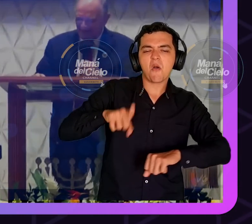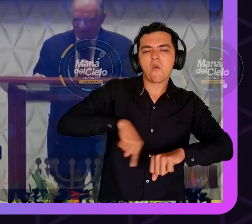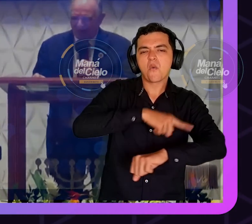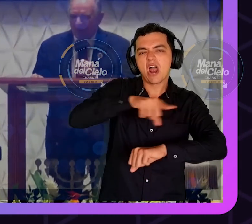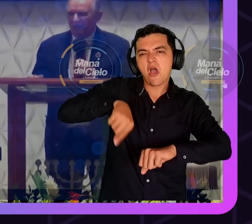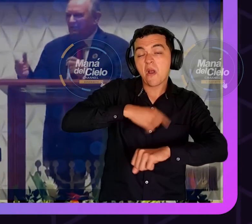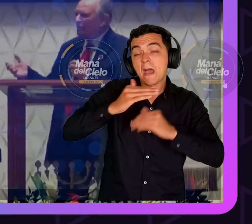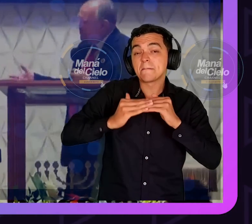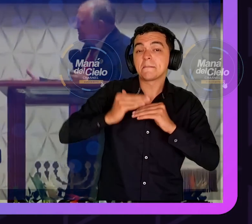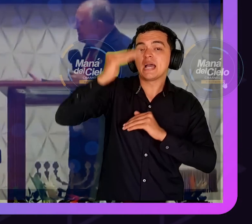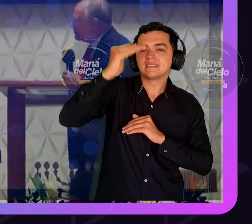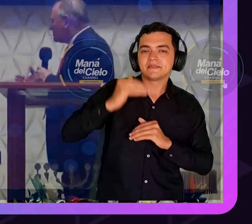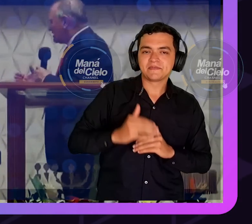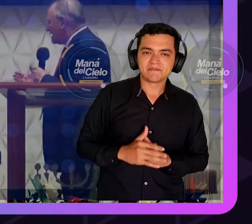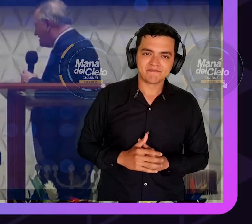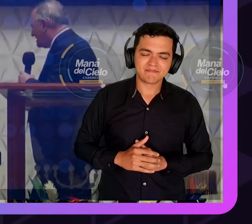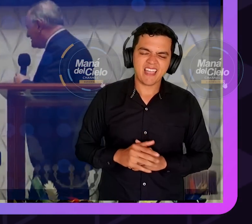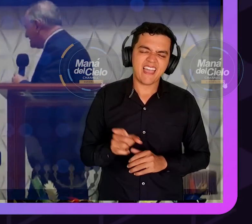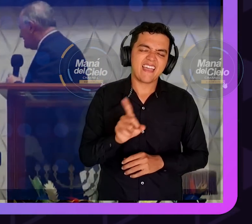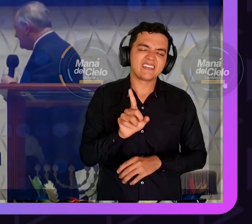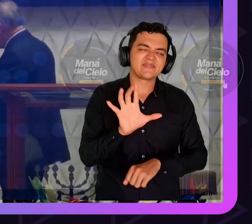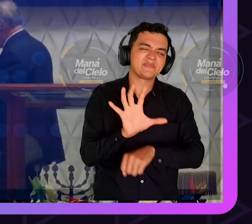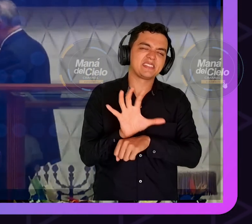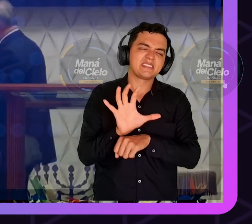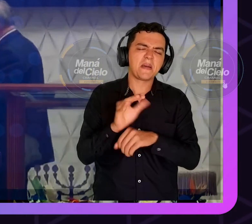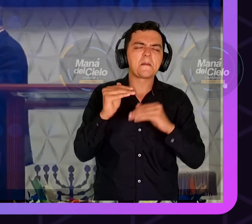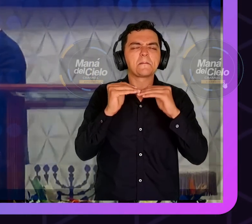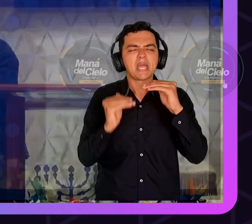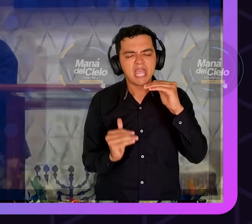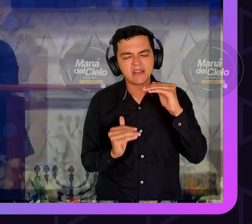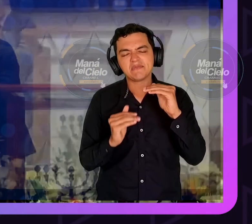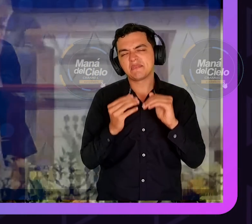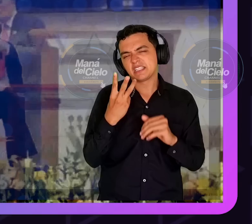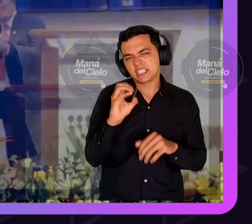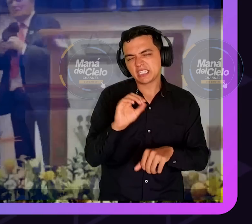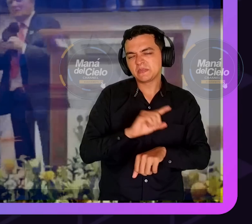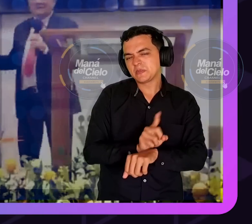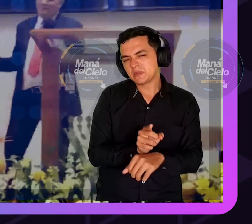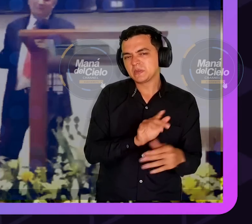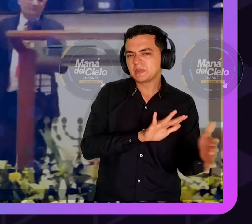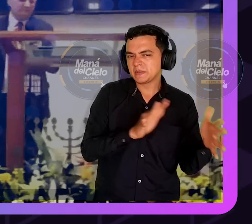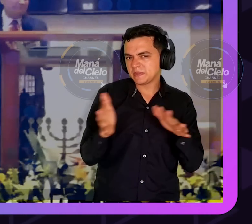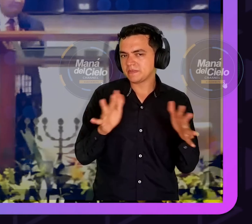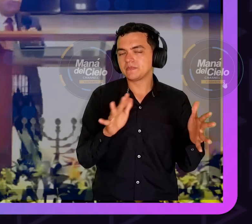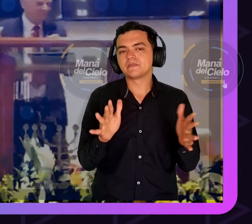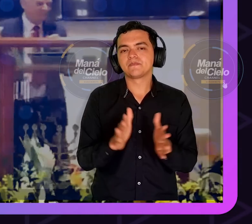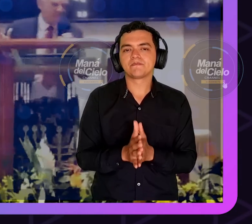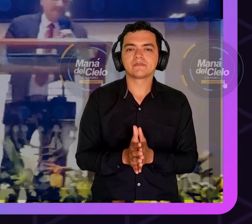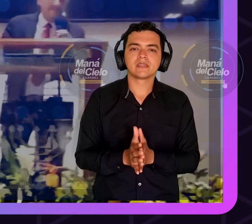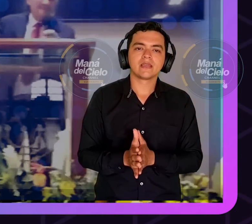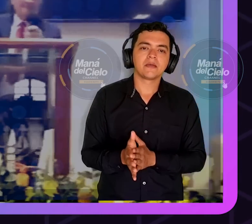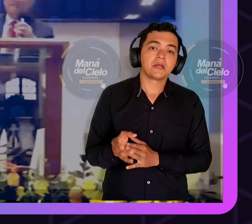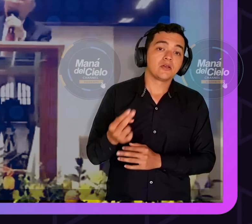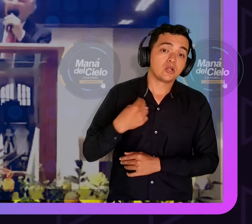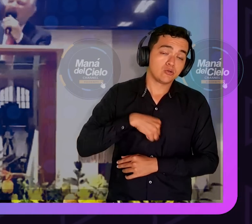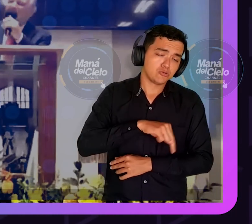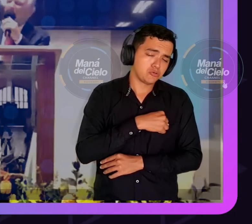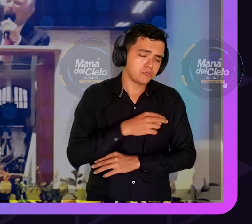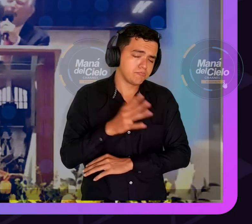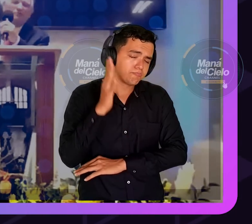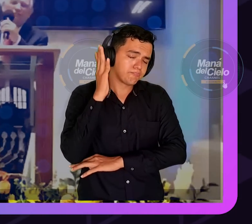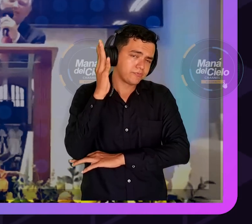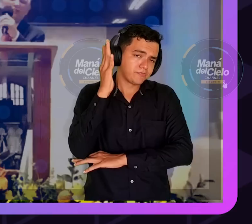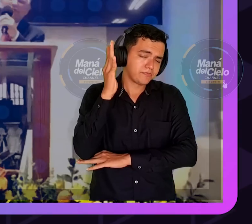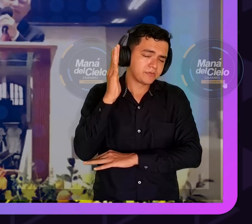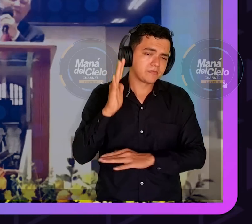Oiga, de todos modos, hermano Plutarco, muchas gracias. Me ha hecho pasar aquí un sofoco todo el tiempo, pero... De verdad es que nosotros no